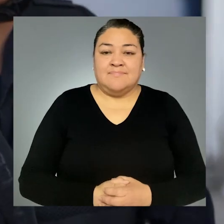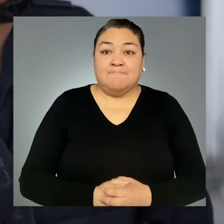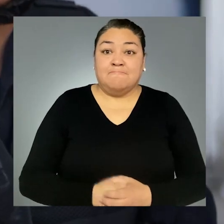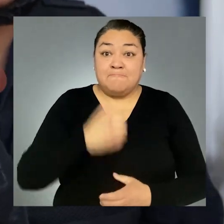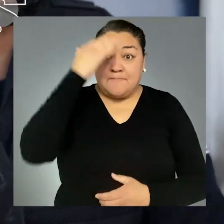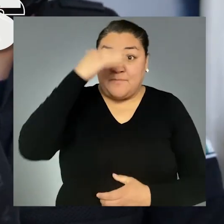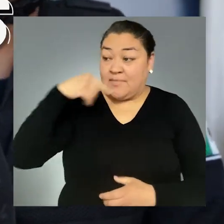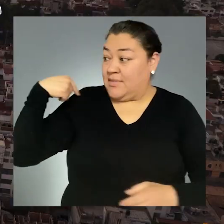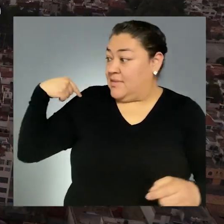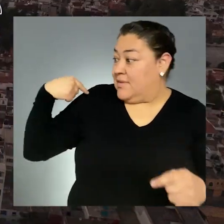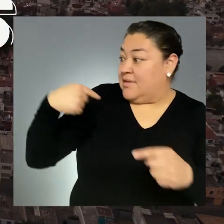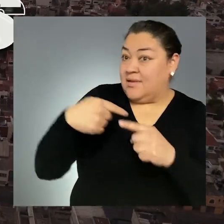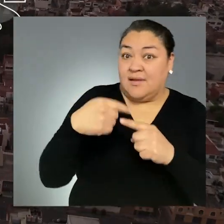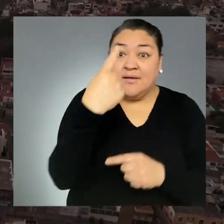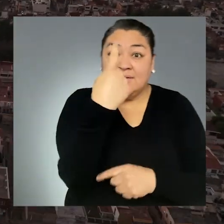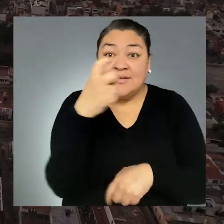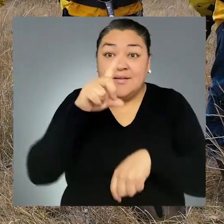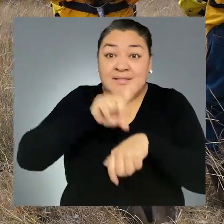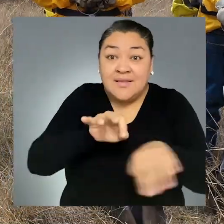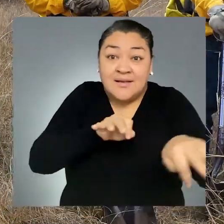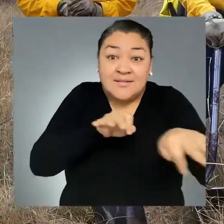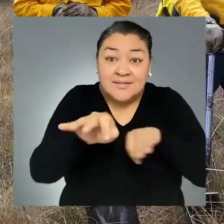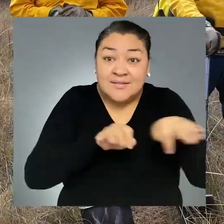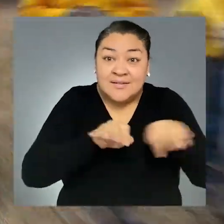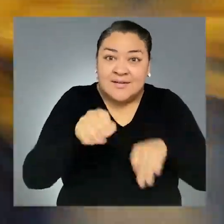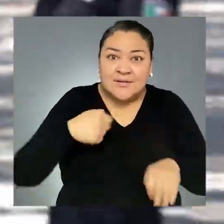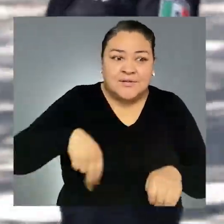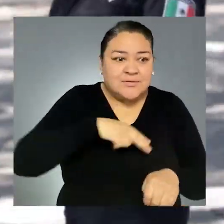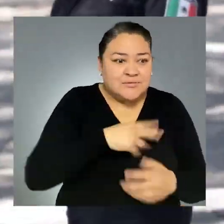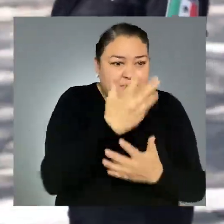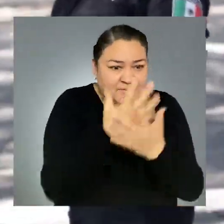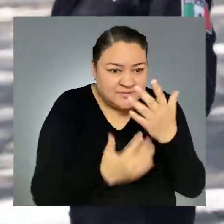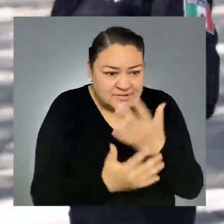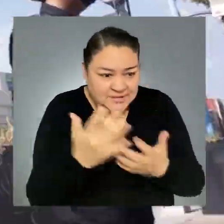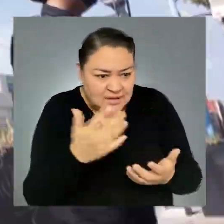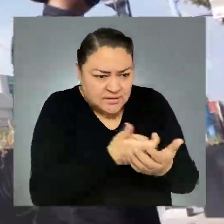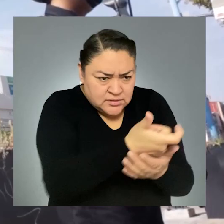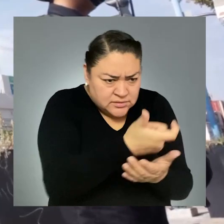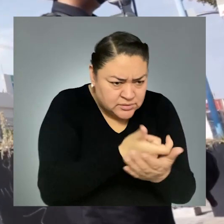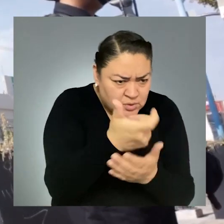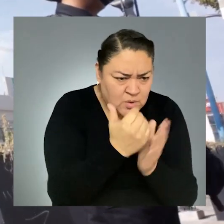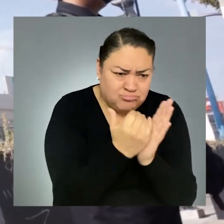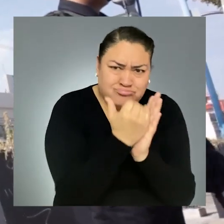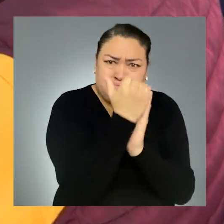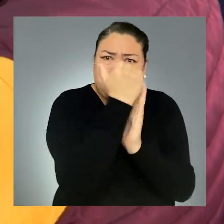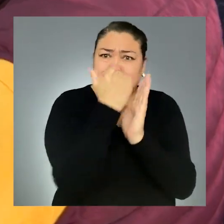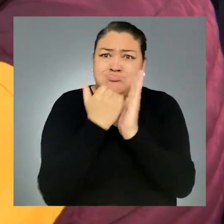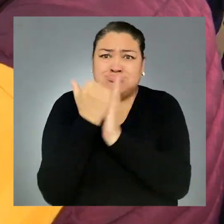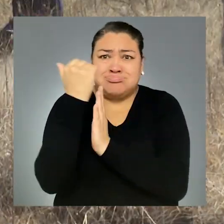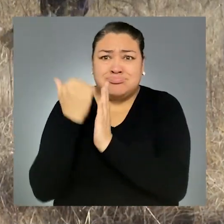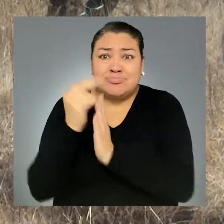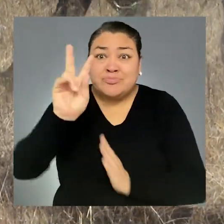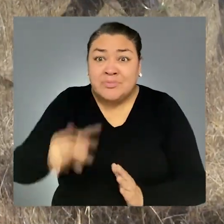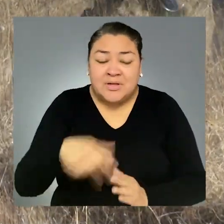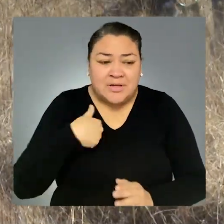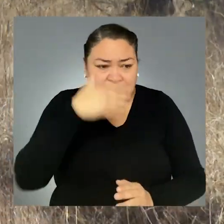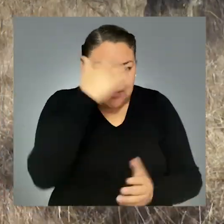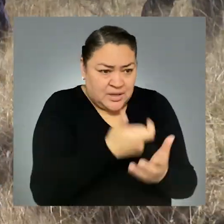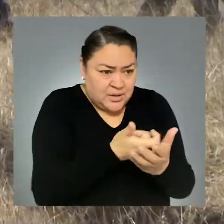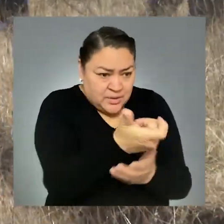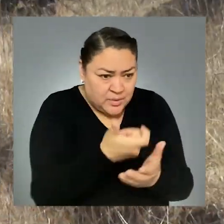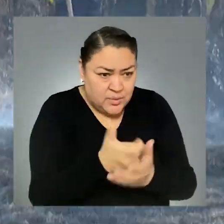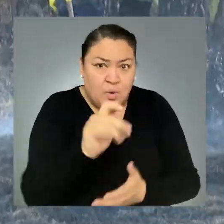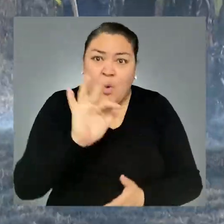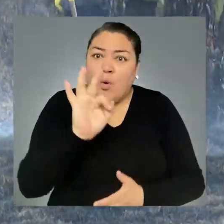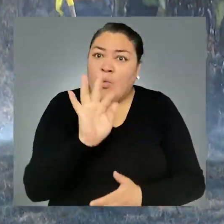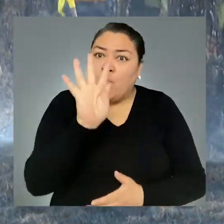En poco más de 100 días de trabajo, hemos realizado incrementos salariales sin precedentes. Hasta 44%